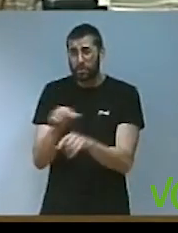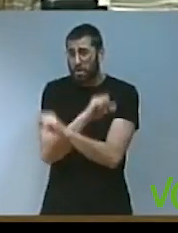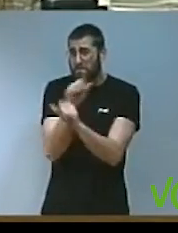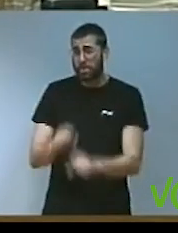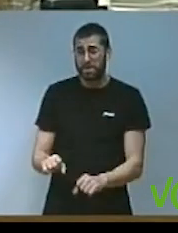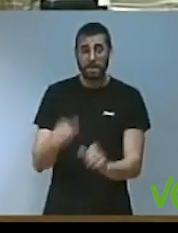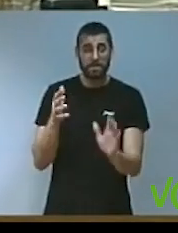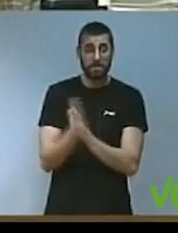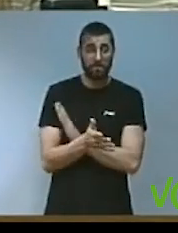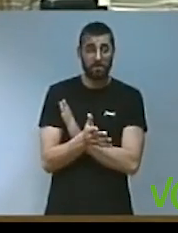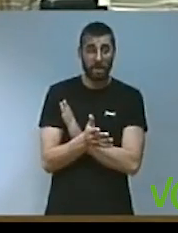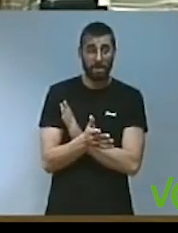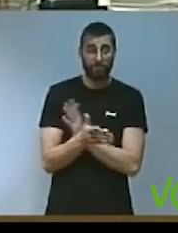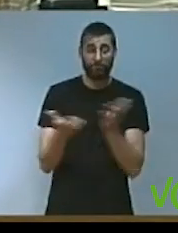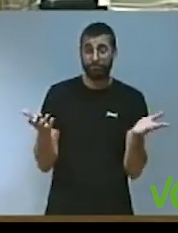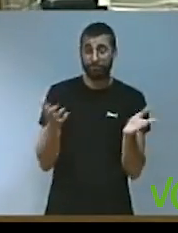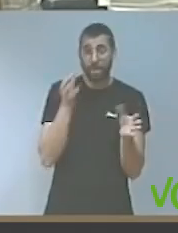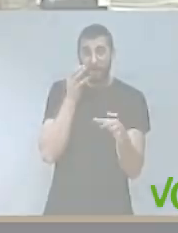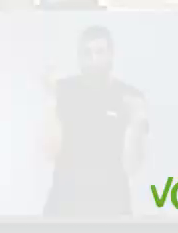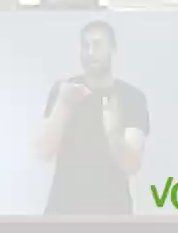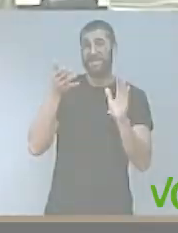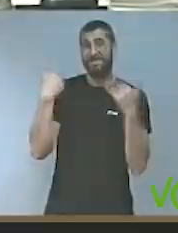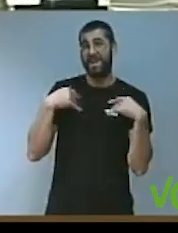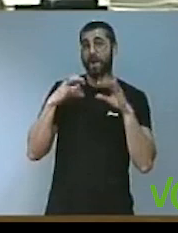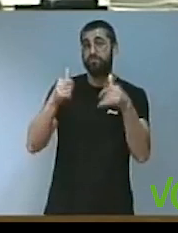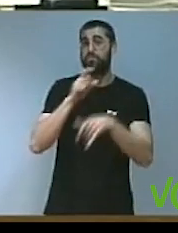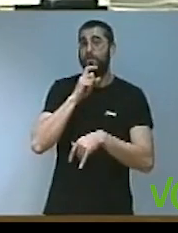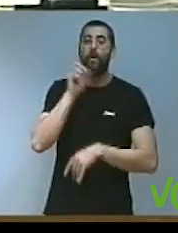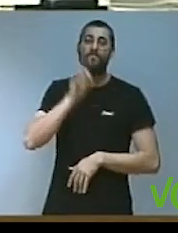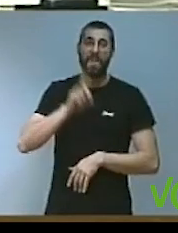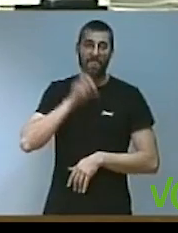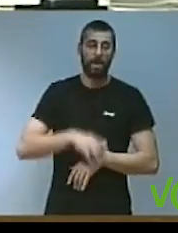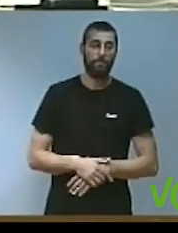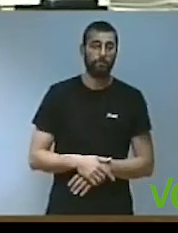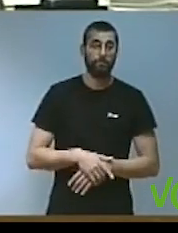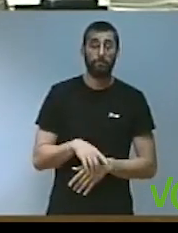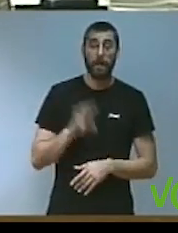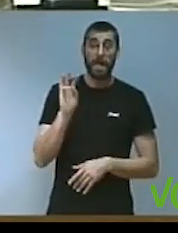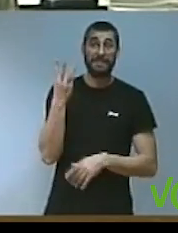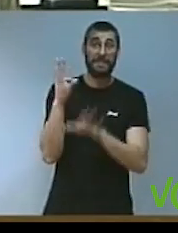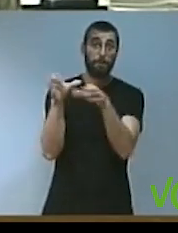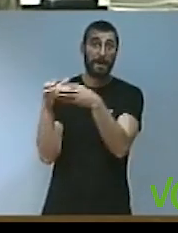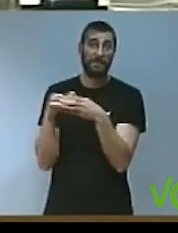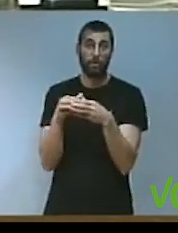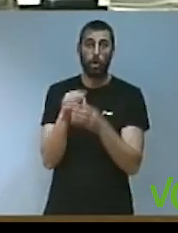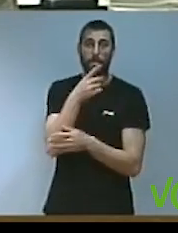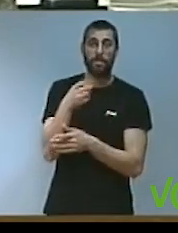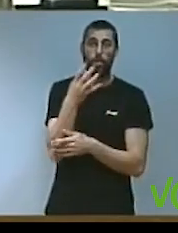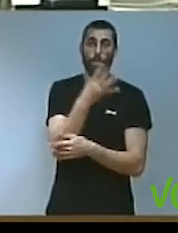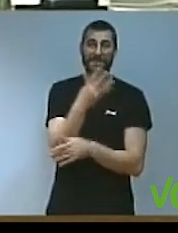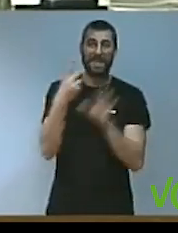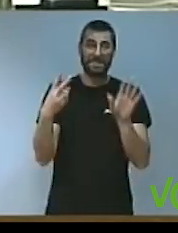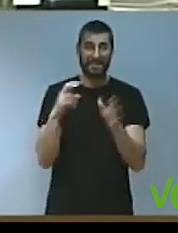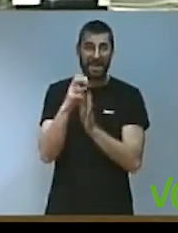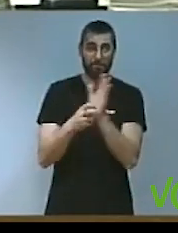presupuesto que no tiene opciones reales de mejora. Viendo que el tripartito ha presentado 147 enmiendas a su